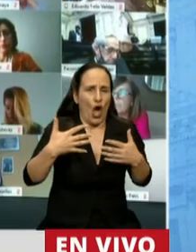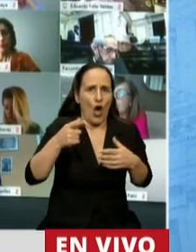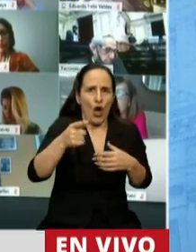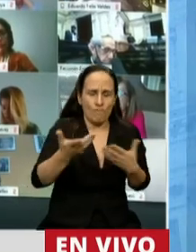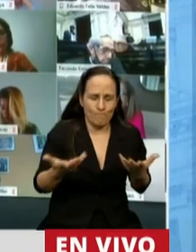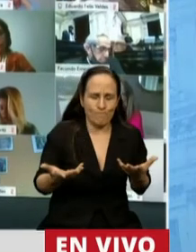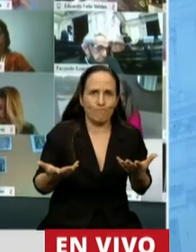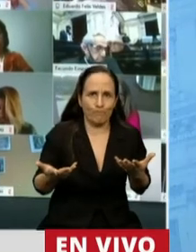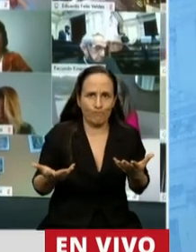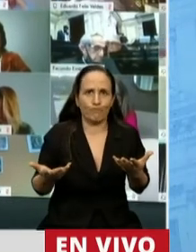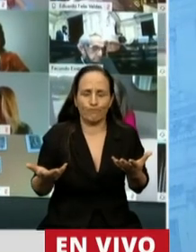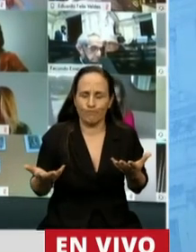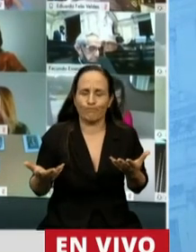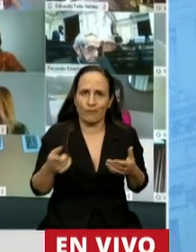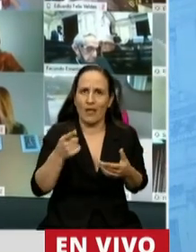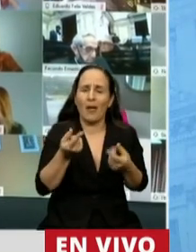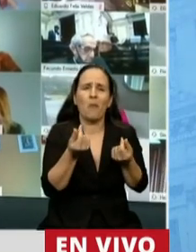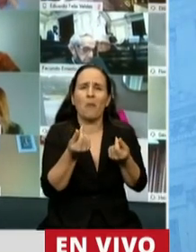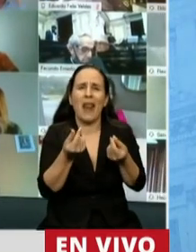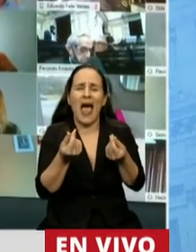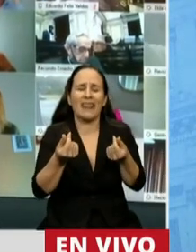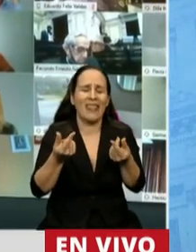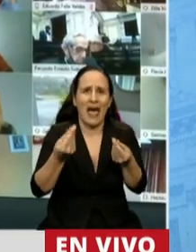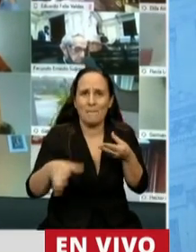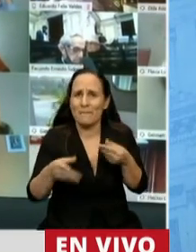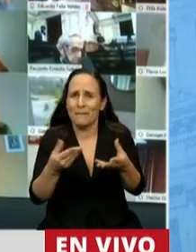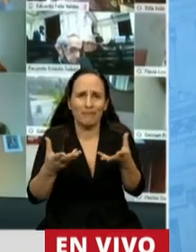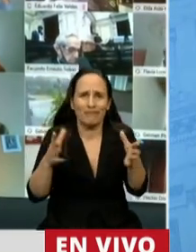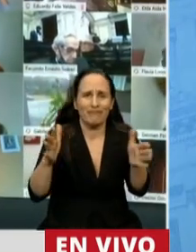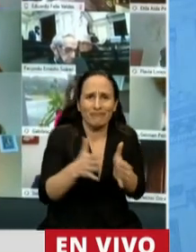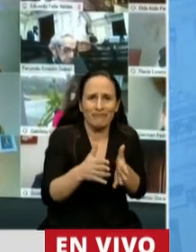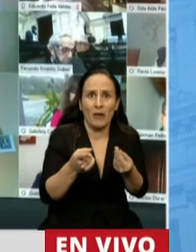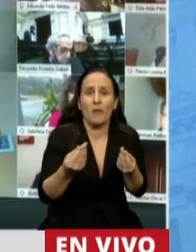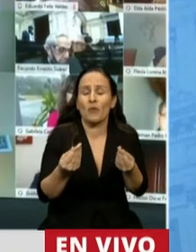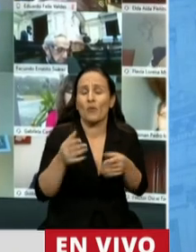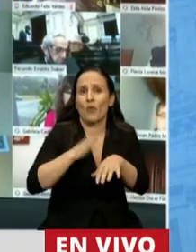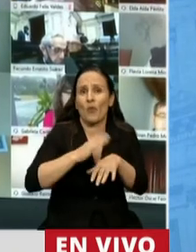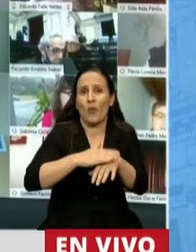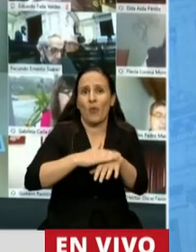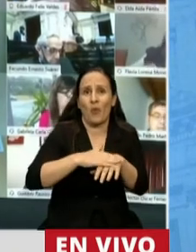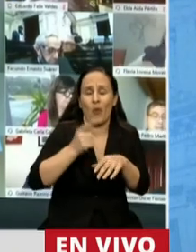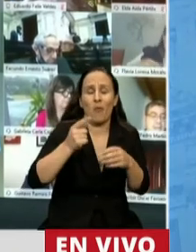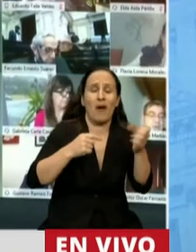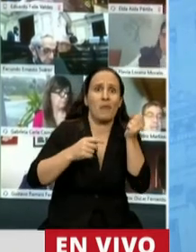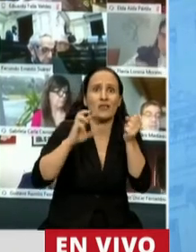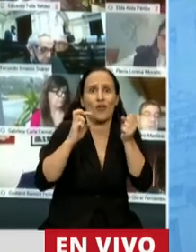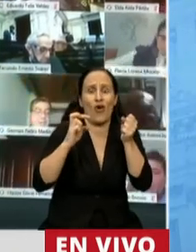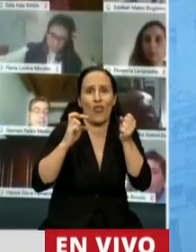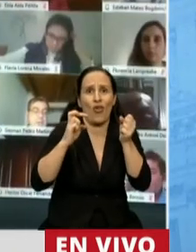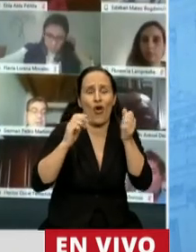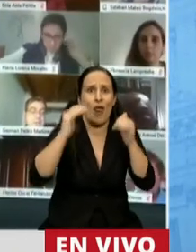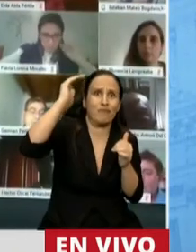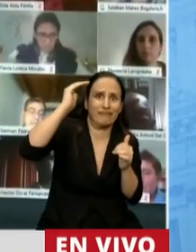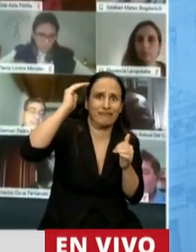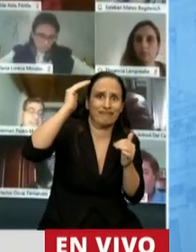los últimos cuatro años y han perdido mucho dinero por la devaluación también padecida. Seguramente en la provincia de La Pampa aquella